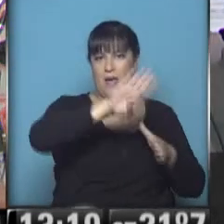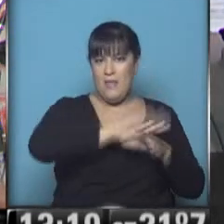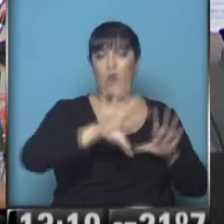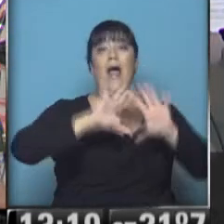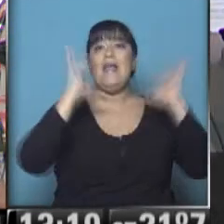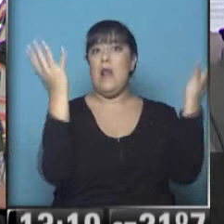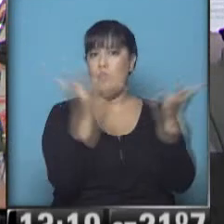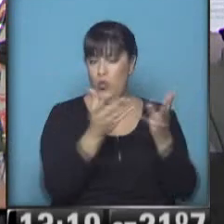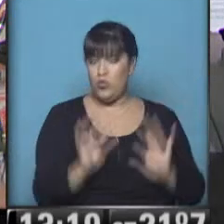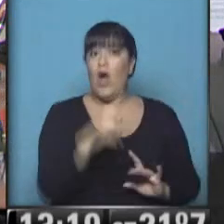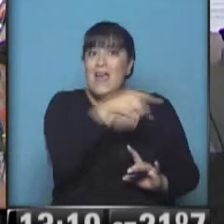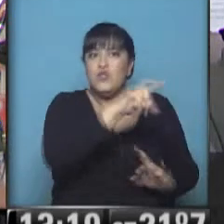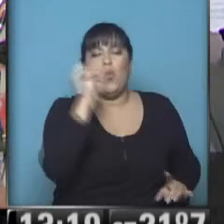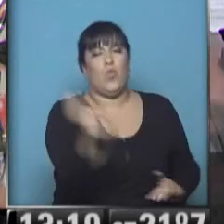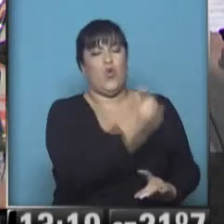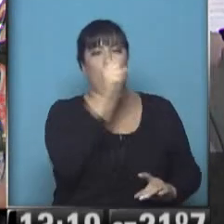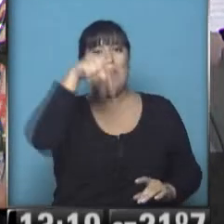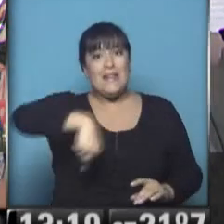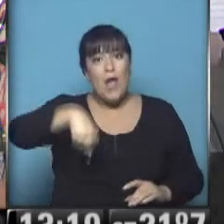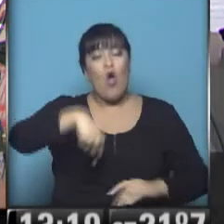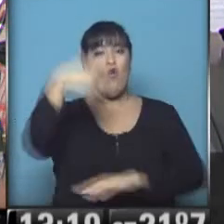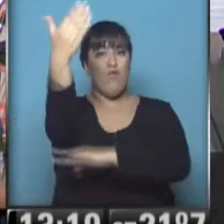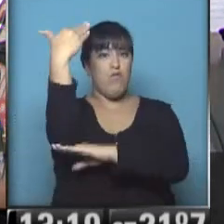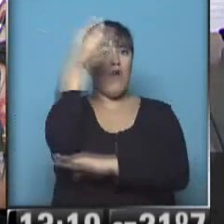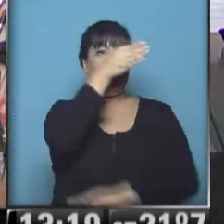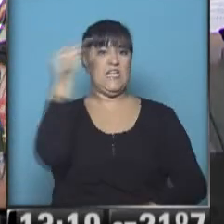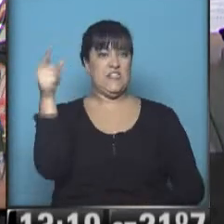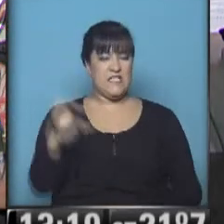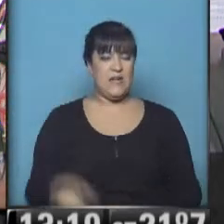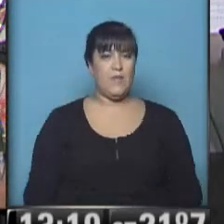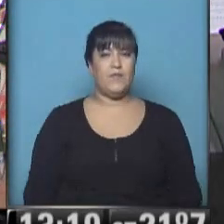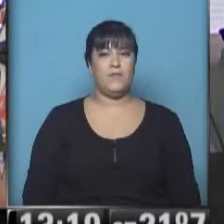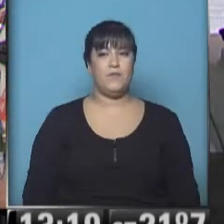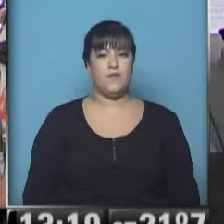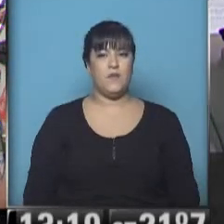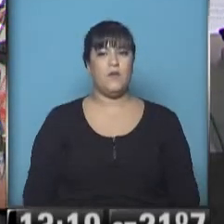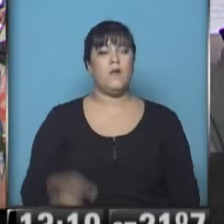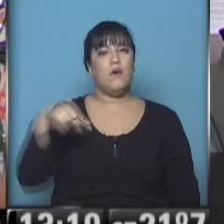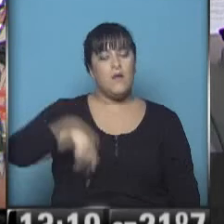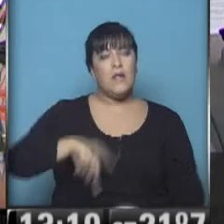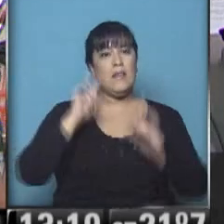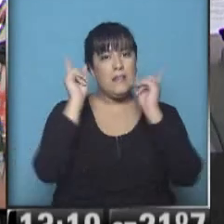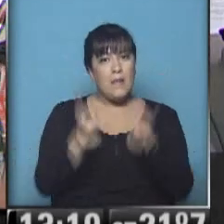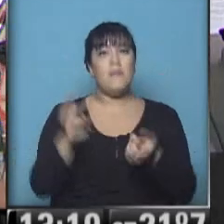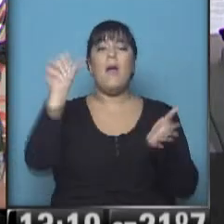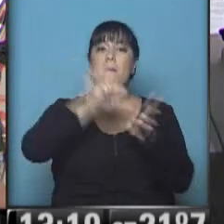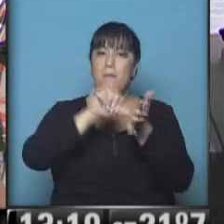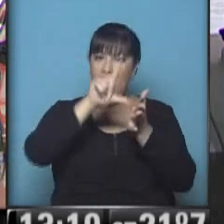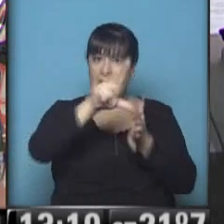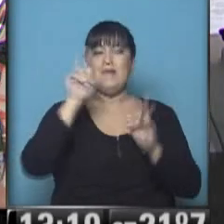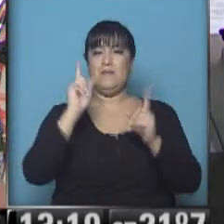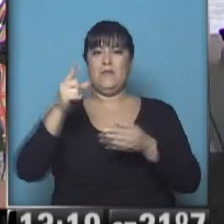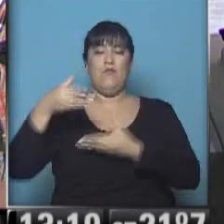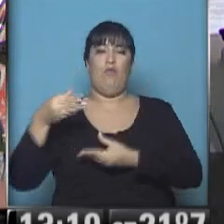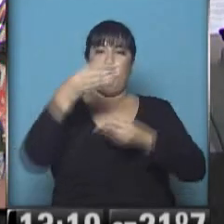el mundo. Por supuesto, es muy importante lo que diga hoy ante la Asamblea de Naciones Unidas la Presidenta de la Nación, país que llevó esa propuesta con el respaldo del